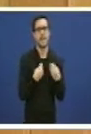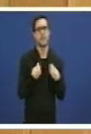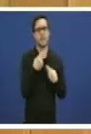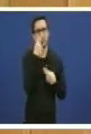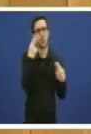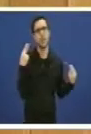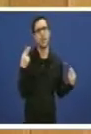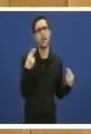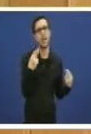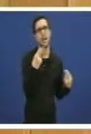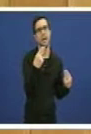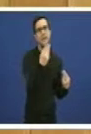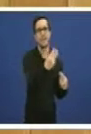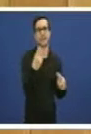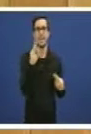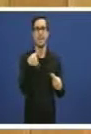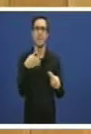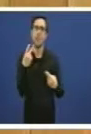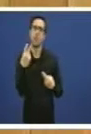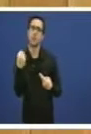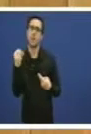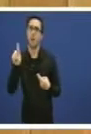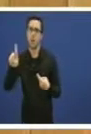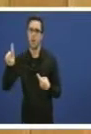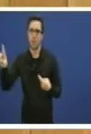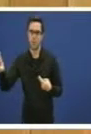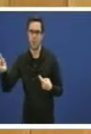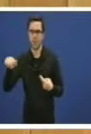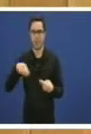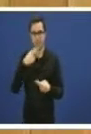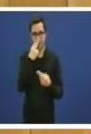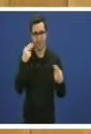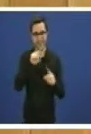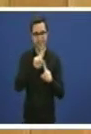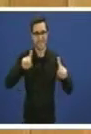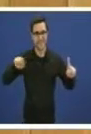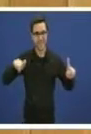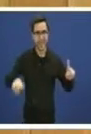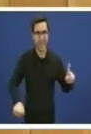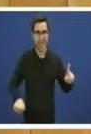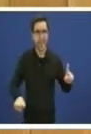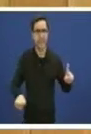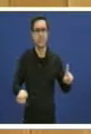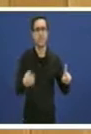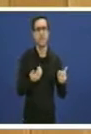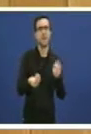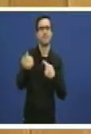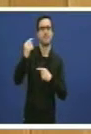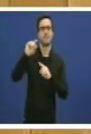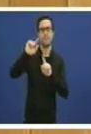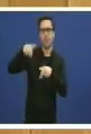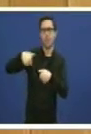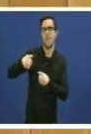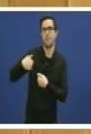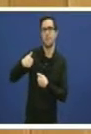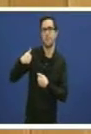publicada en octubro deste ano na súa disposición adicional sexta remite a saneiro do 2012 a